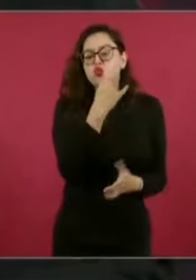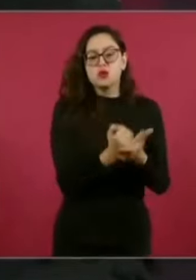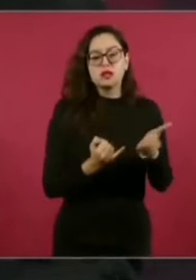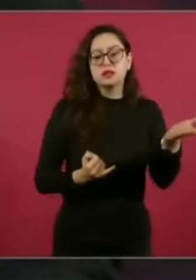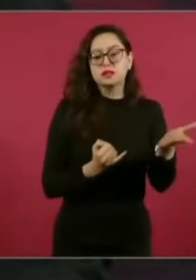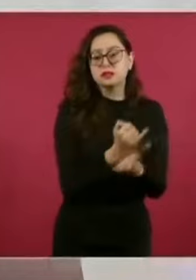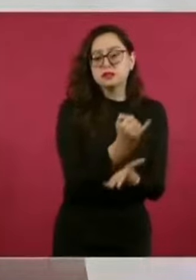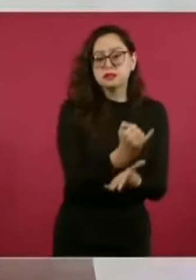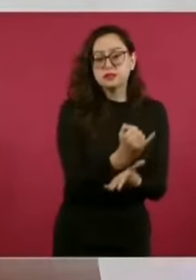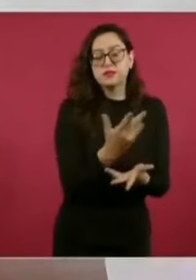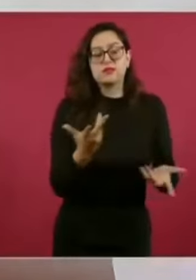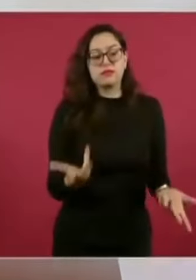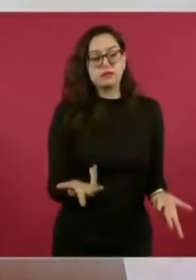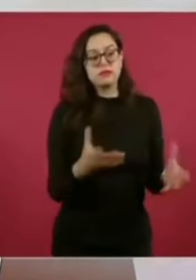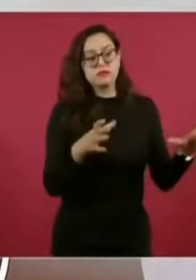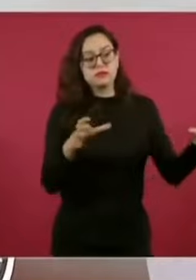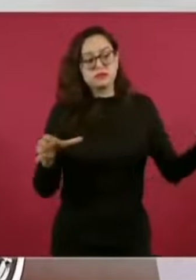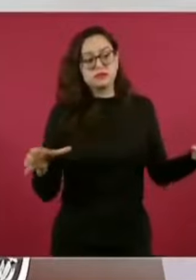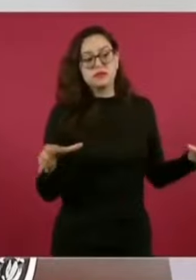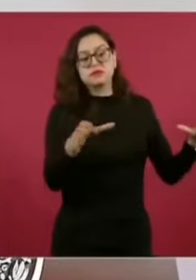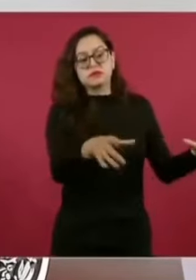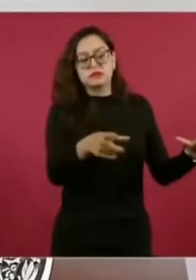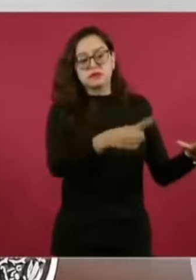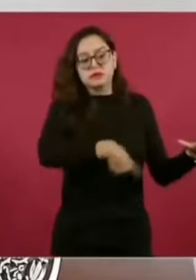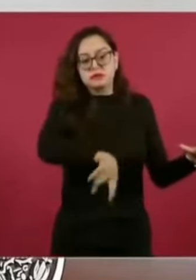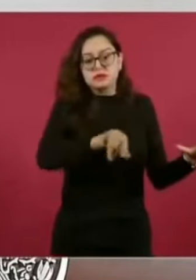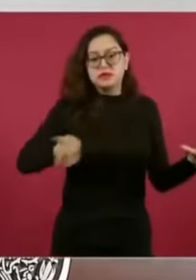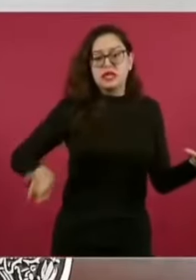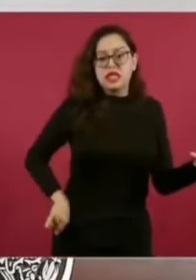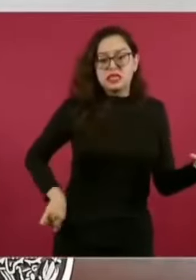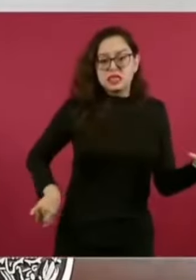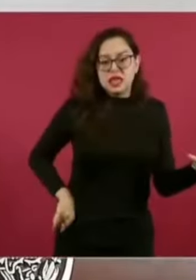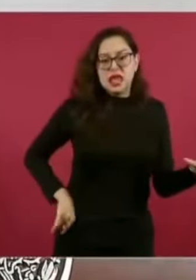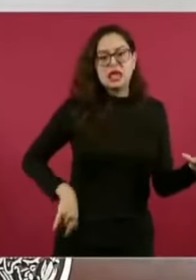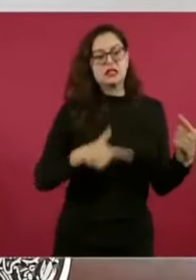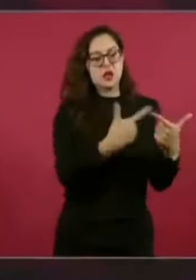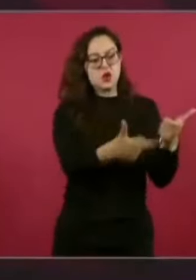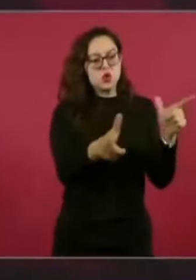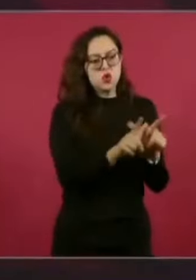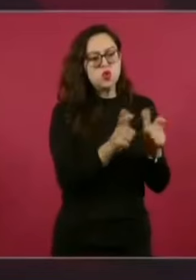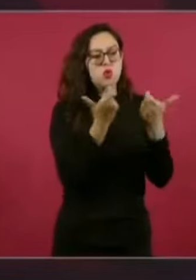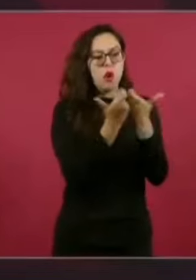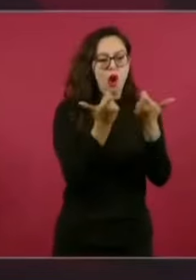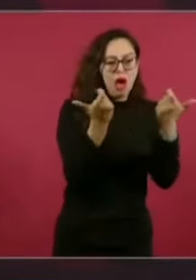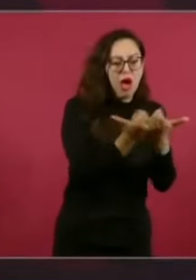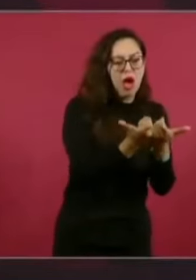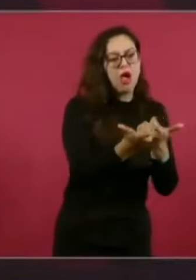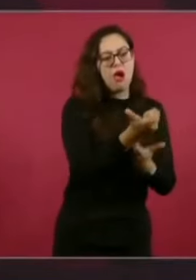intereses de grupos económicos.